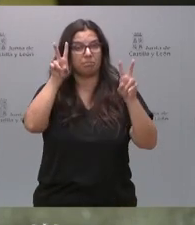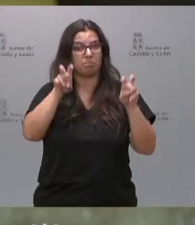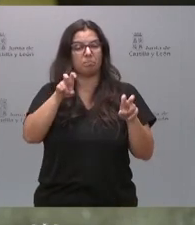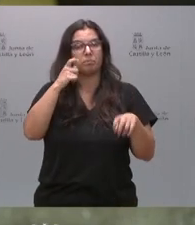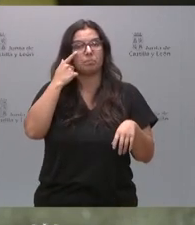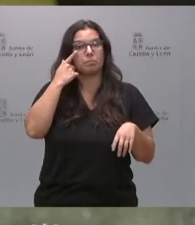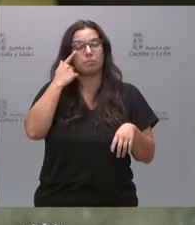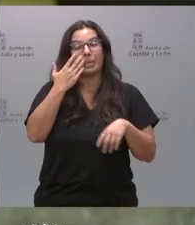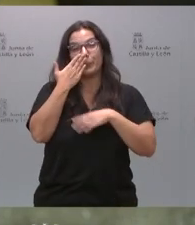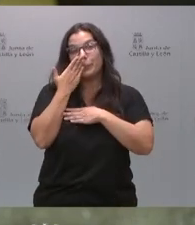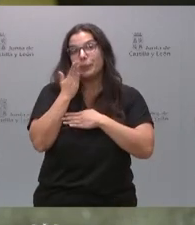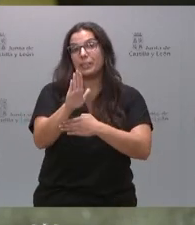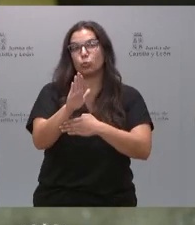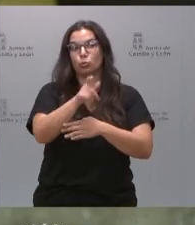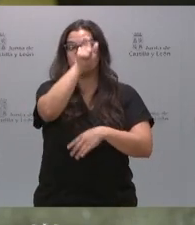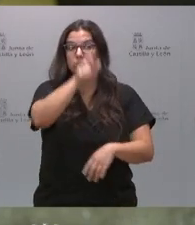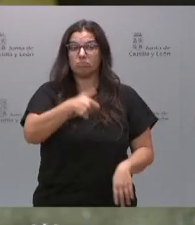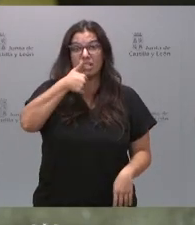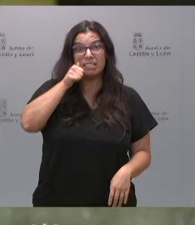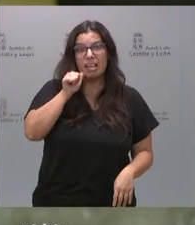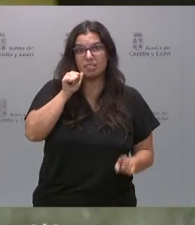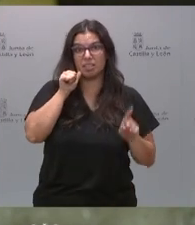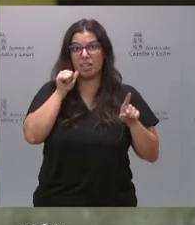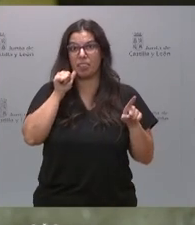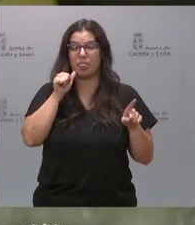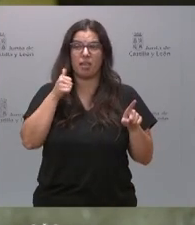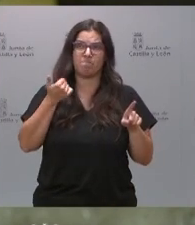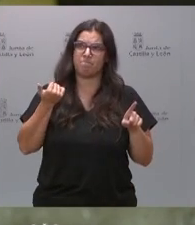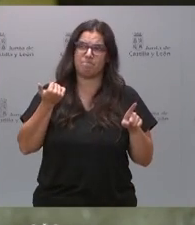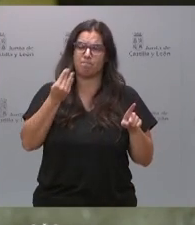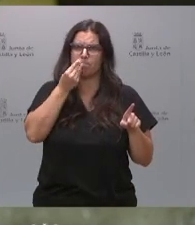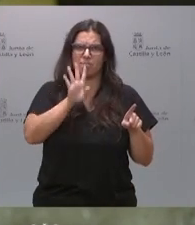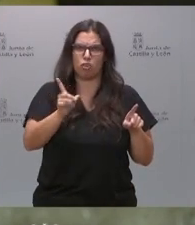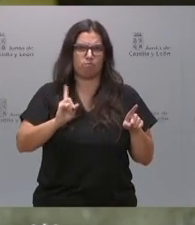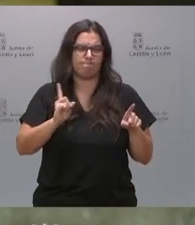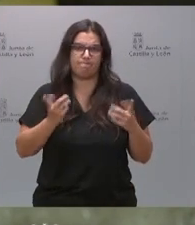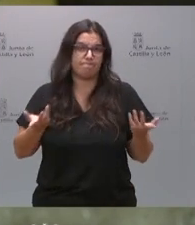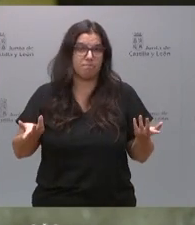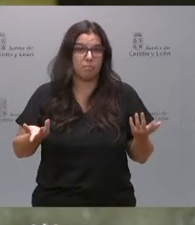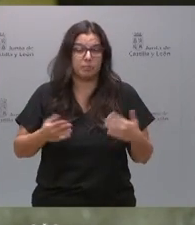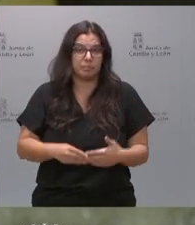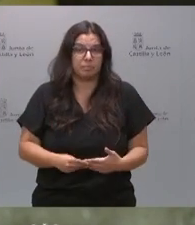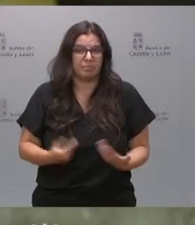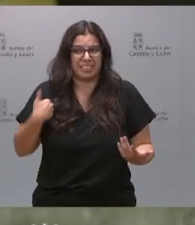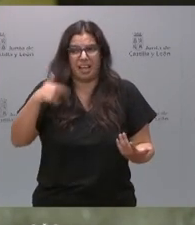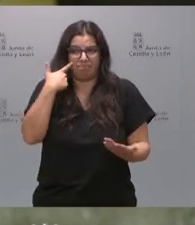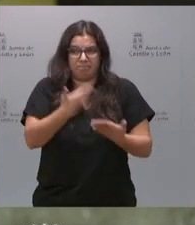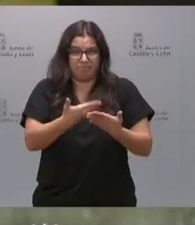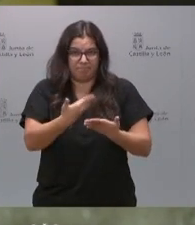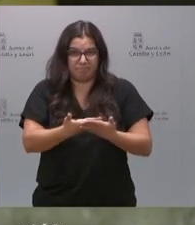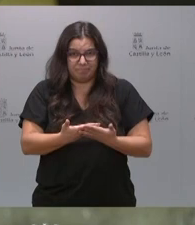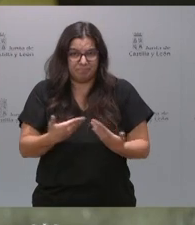la actitud de Sánchez no es la mejor. Eso lo hemos comprobado.